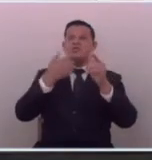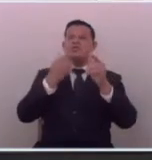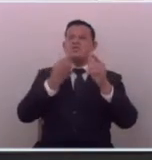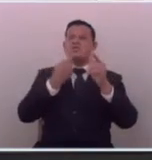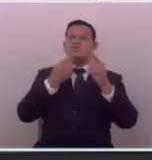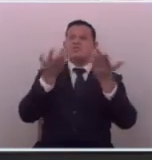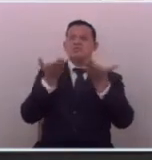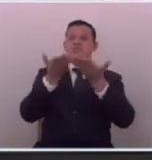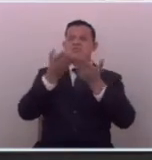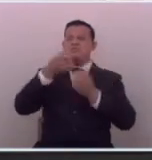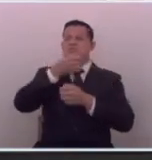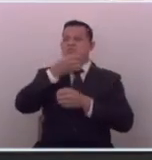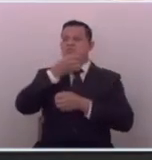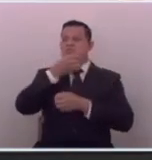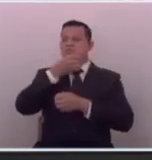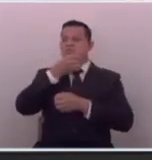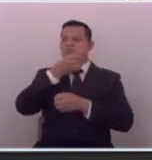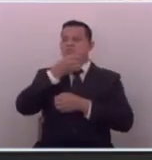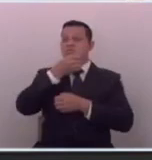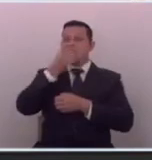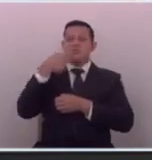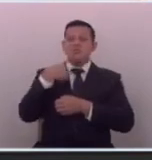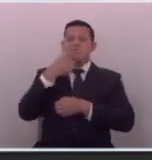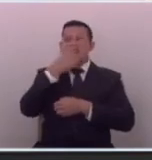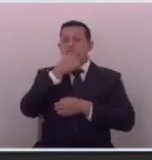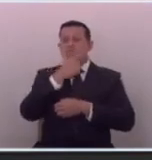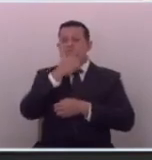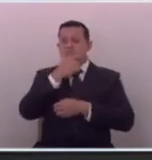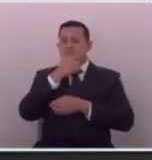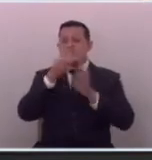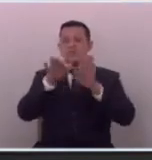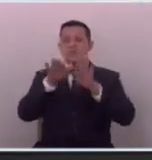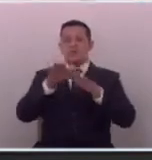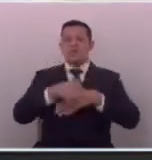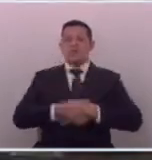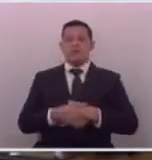de contenido solo será como me quedó la duda gracias